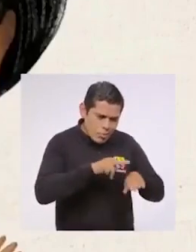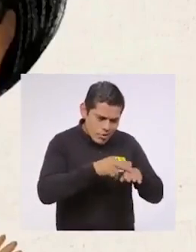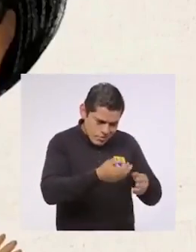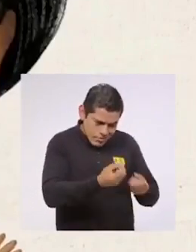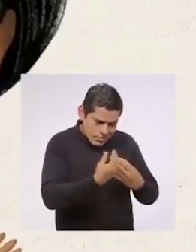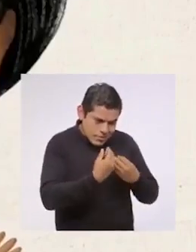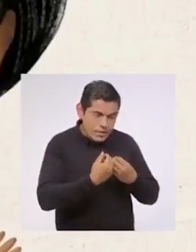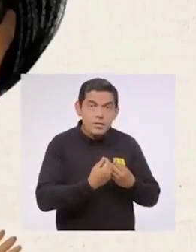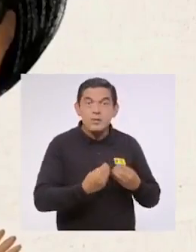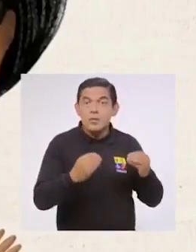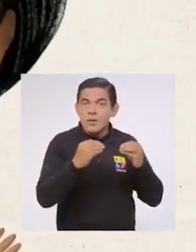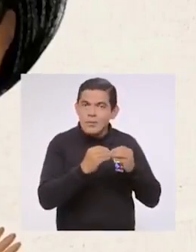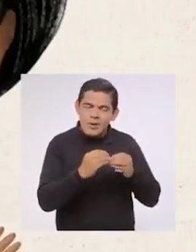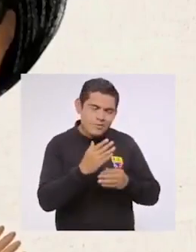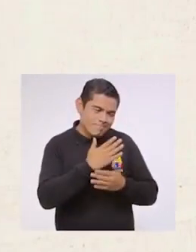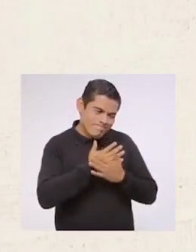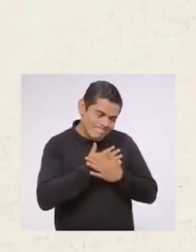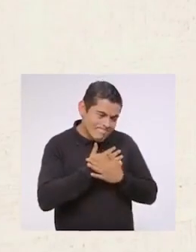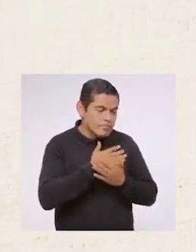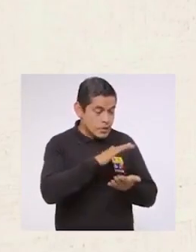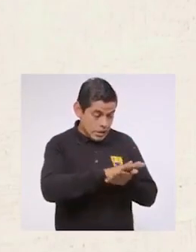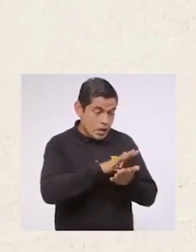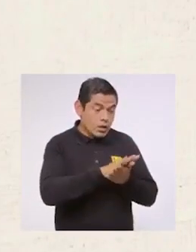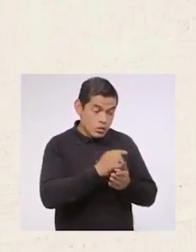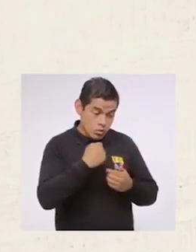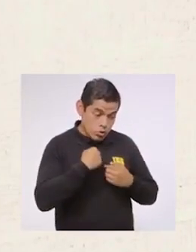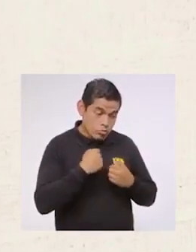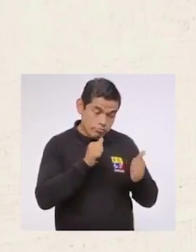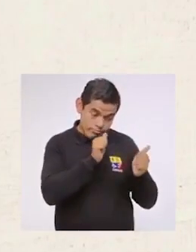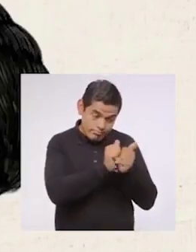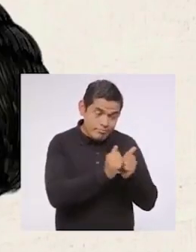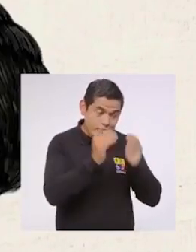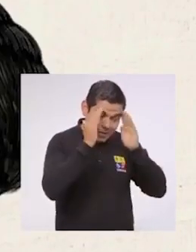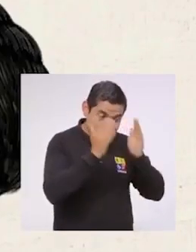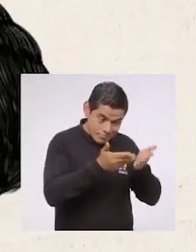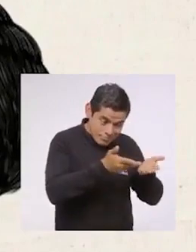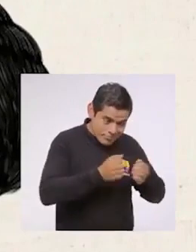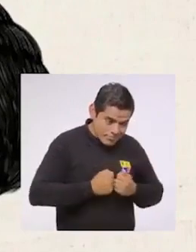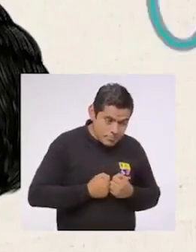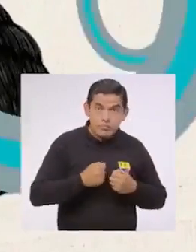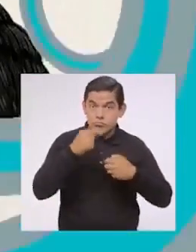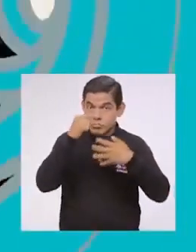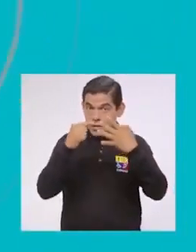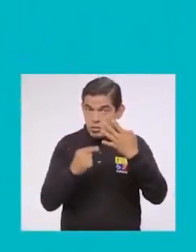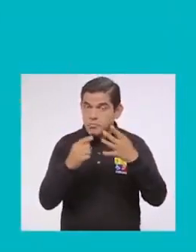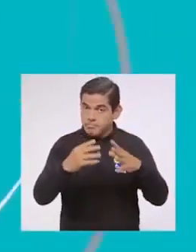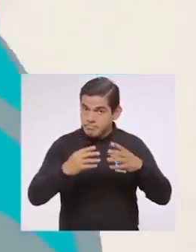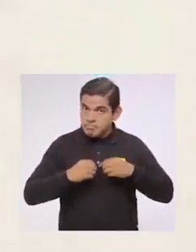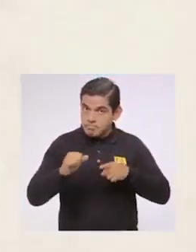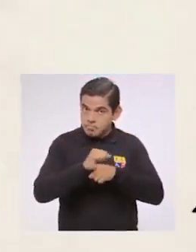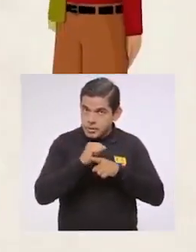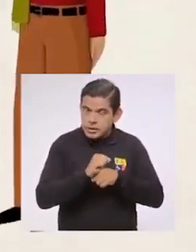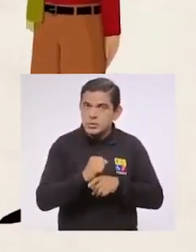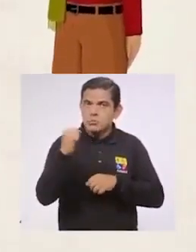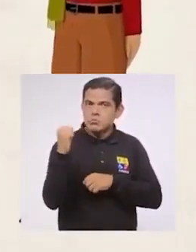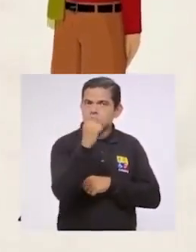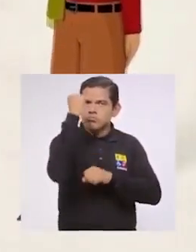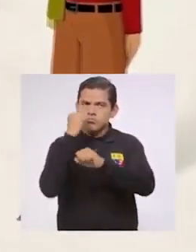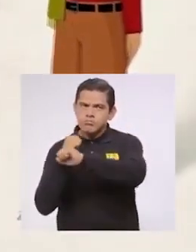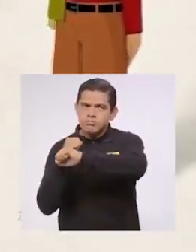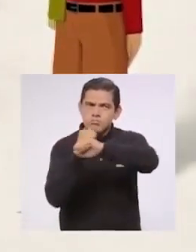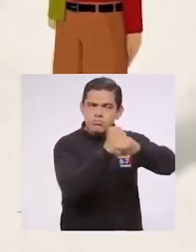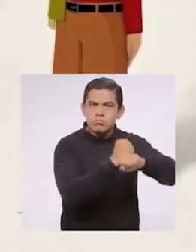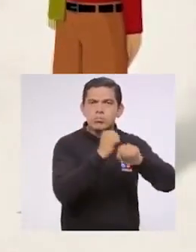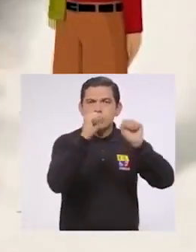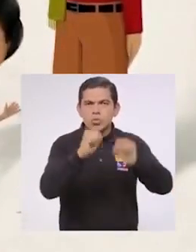llorar o sentirse tristes. Y fundamentalmente, diles que siempre estarás ahí para escucharlos. Sigue estas super reglas y